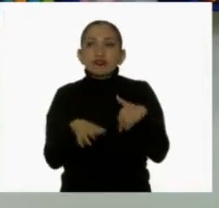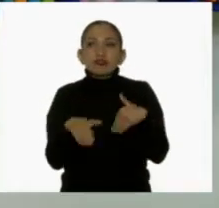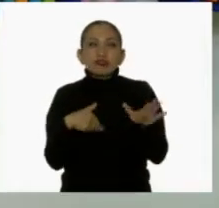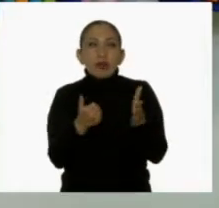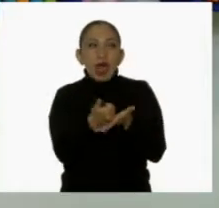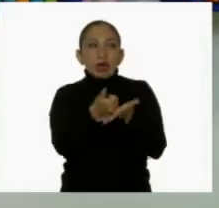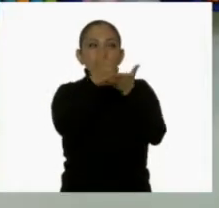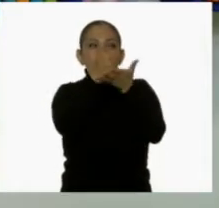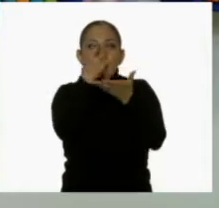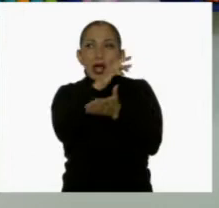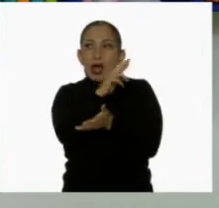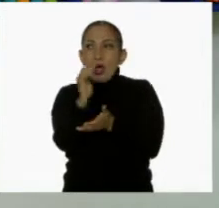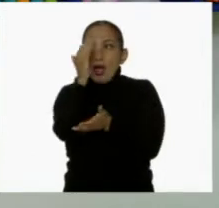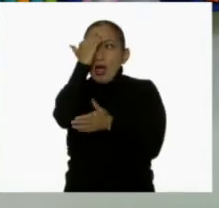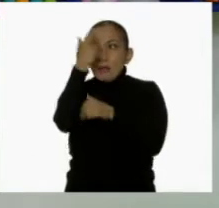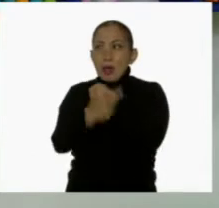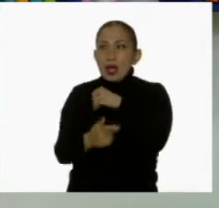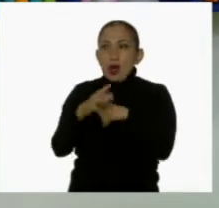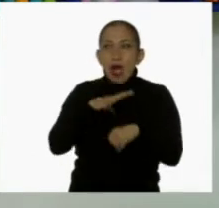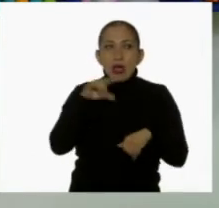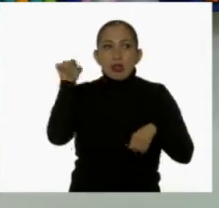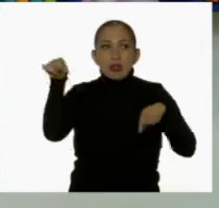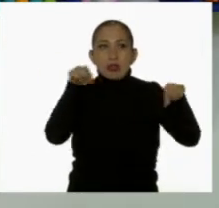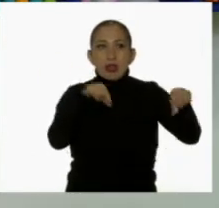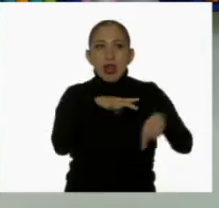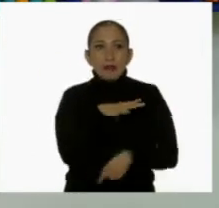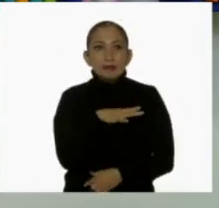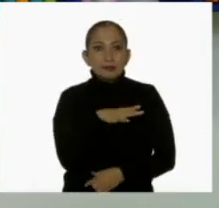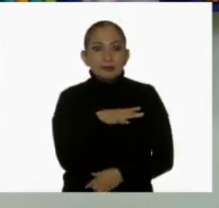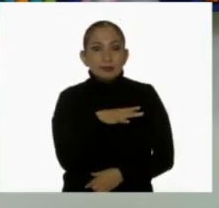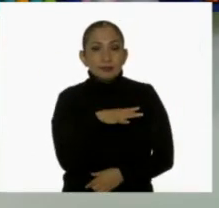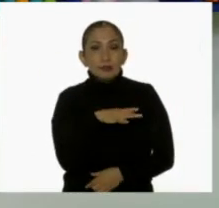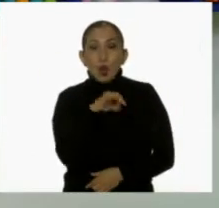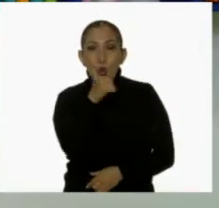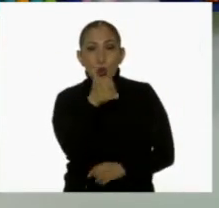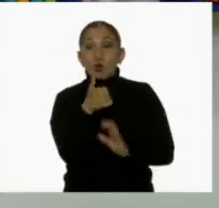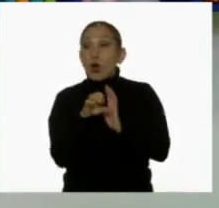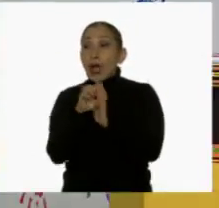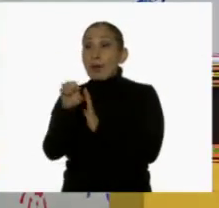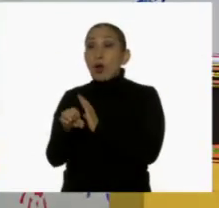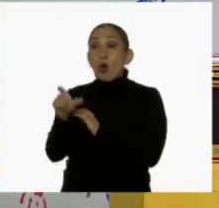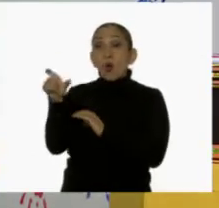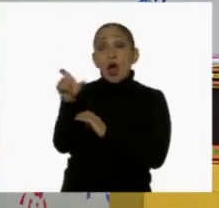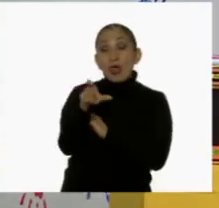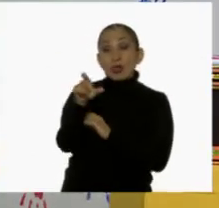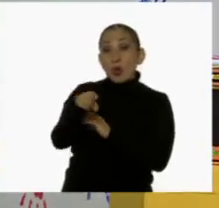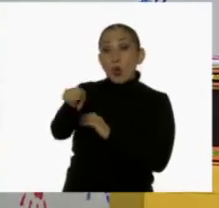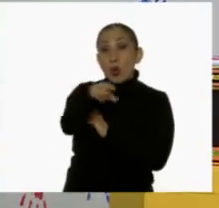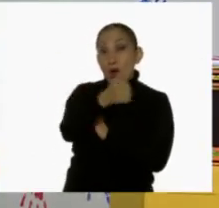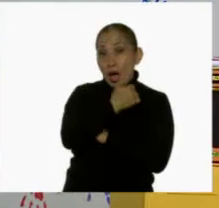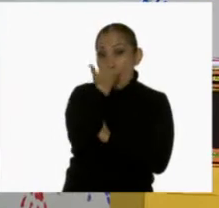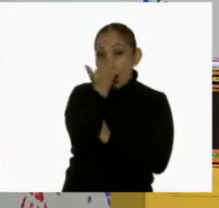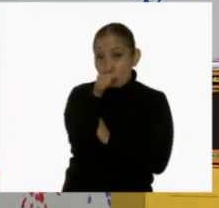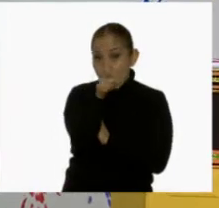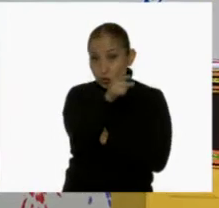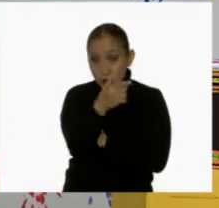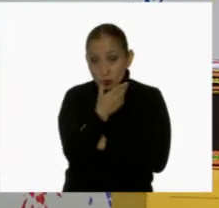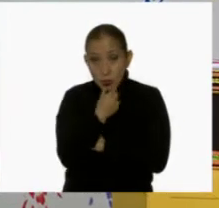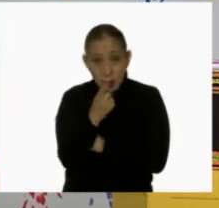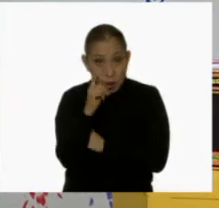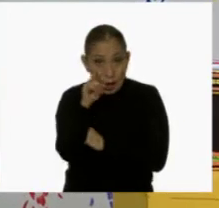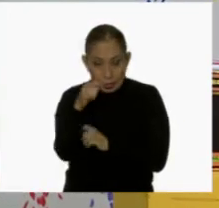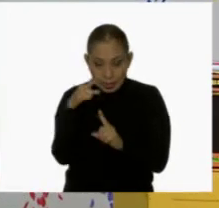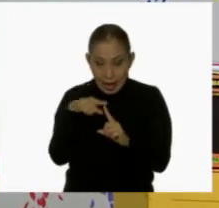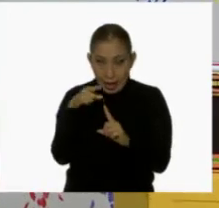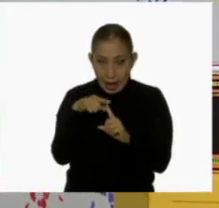ayuda a reconocer los peligros que pueden surgir. Y otro ejemplo es cuando las y los estudiantes están haciendo